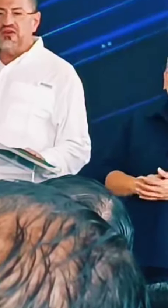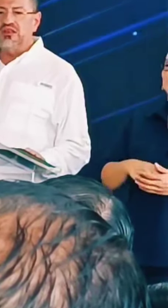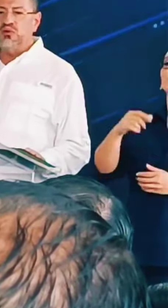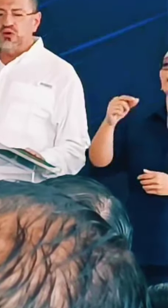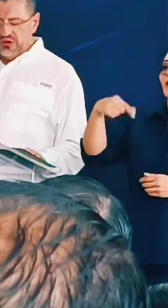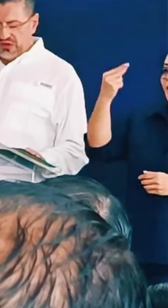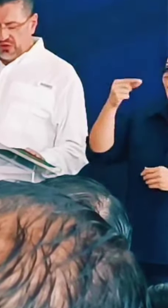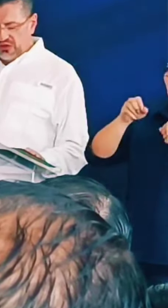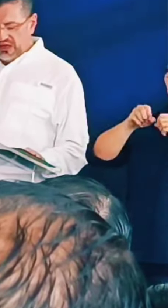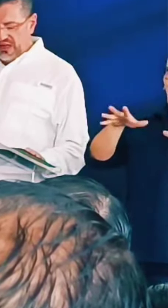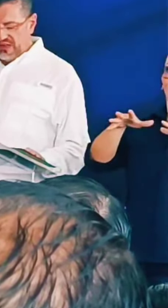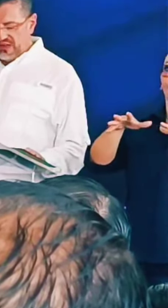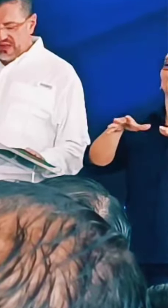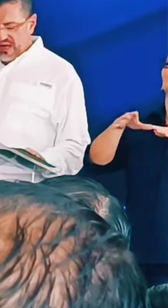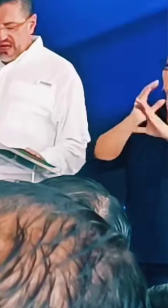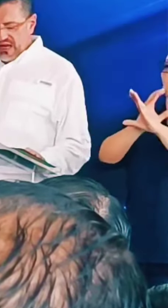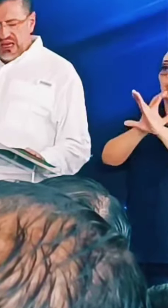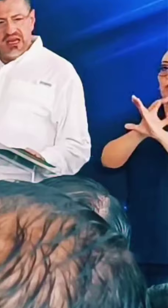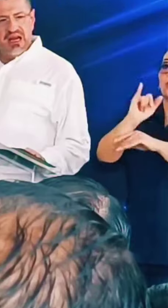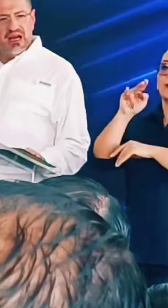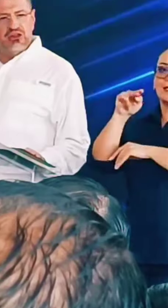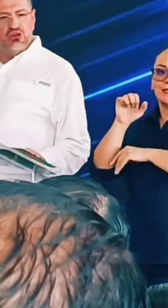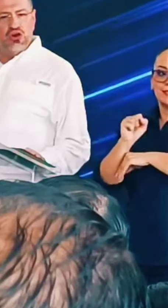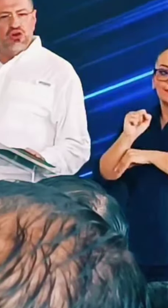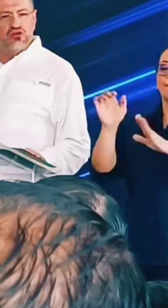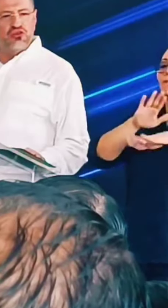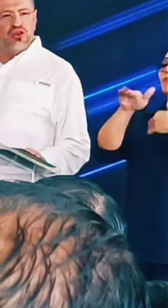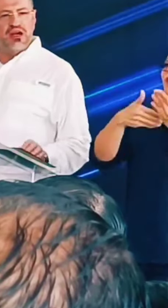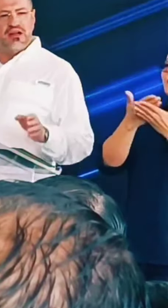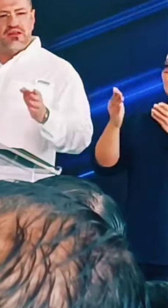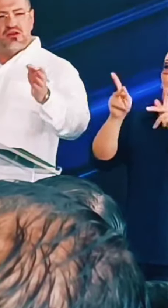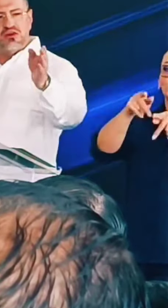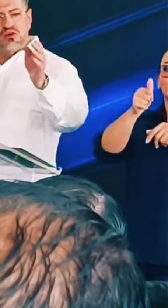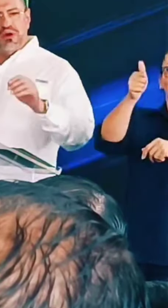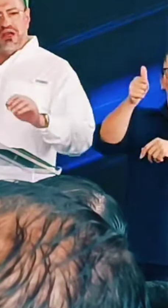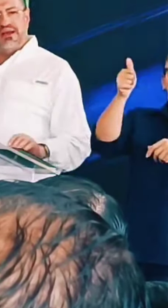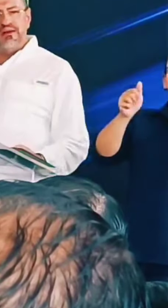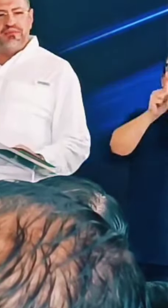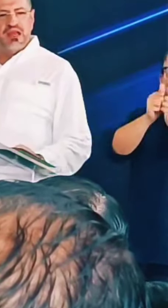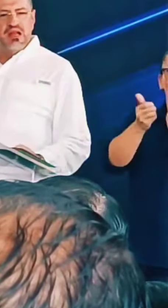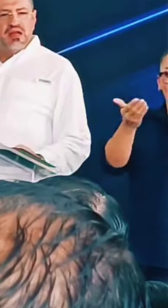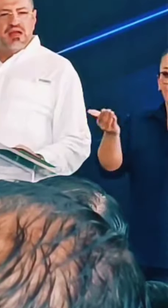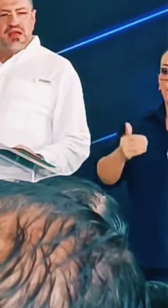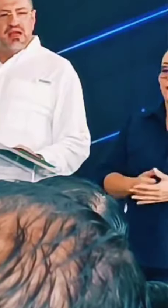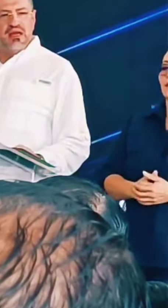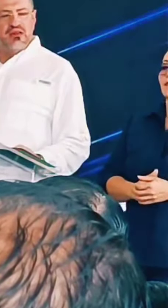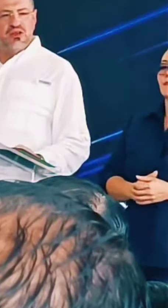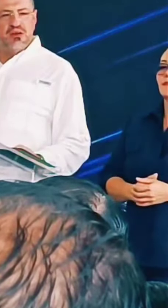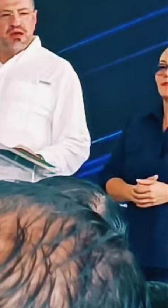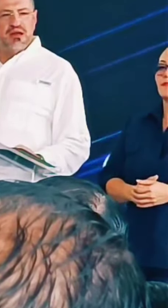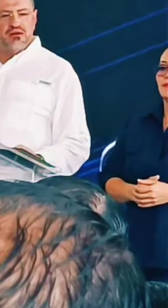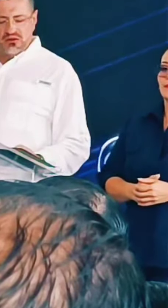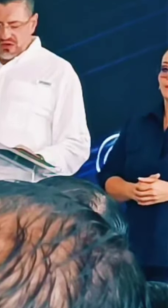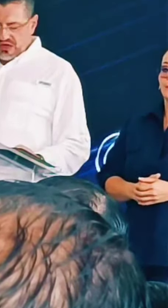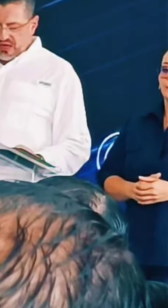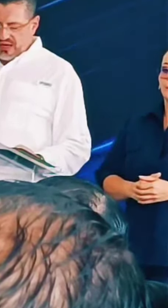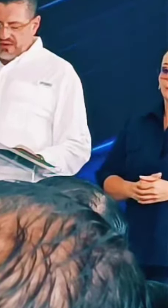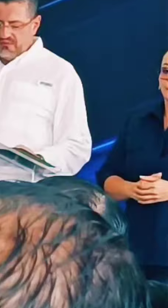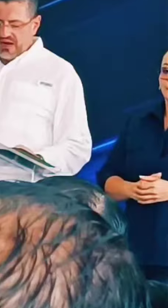gerente de la Red de Cuidos de Salud del INSS, y a todos los otros dragas que nos acompañan, doña